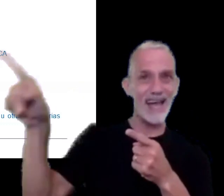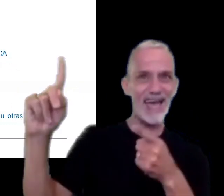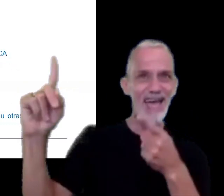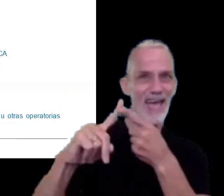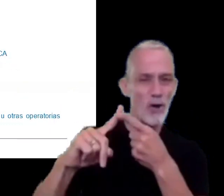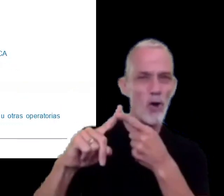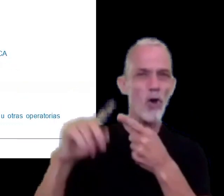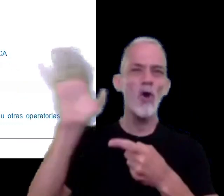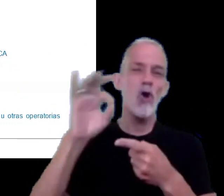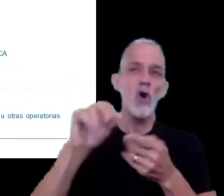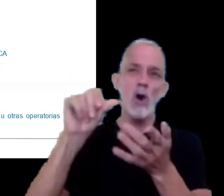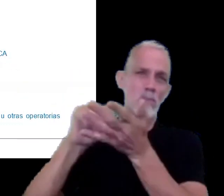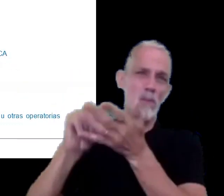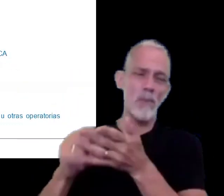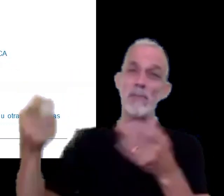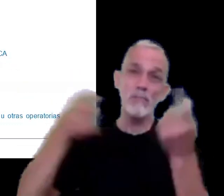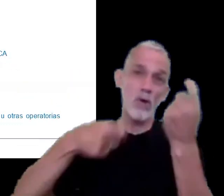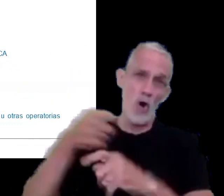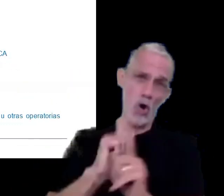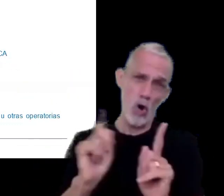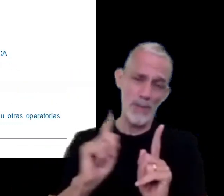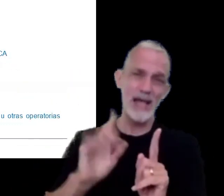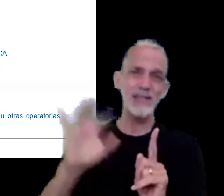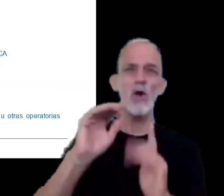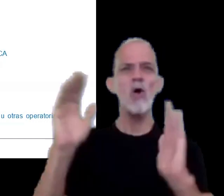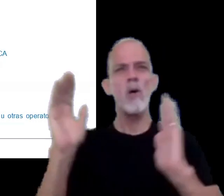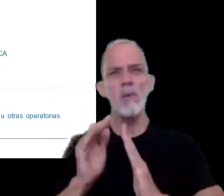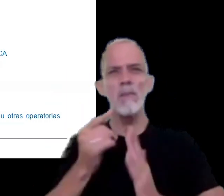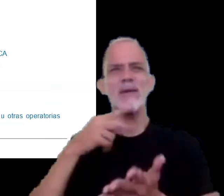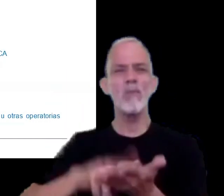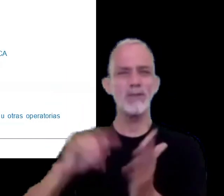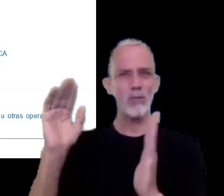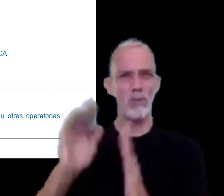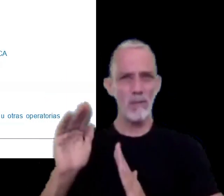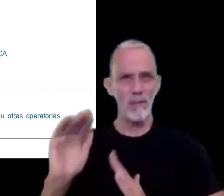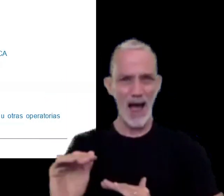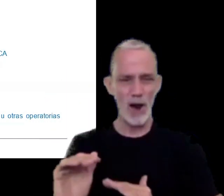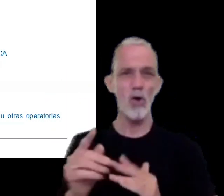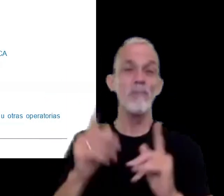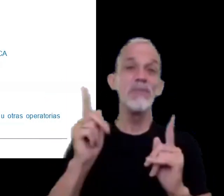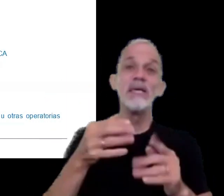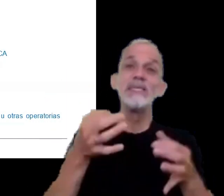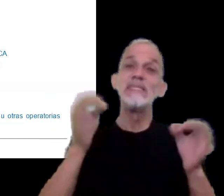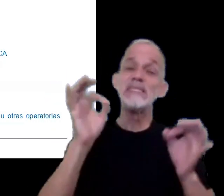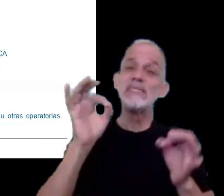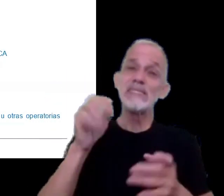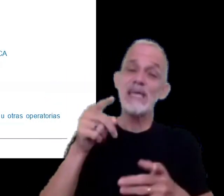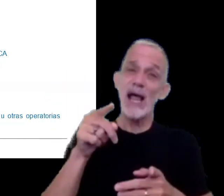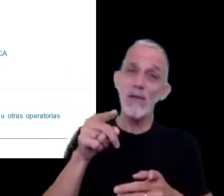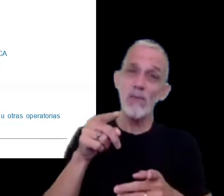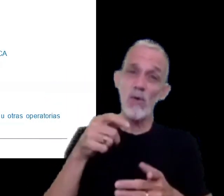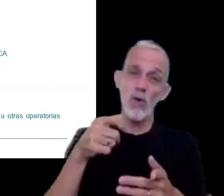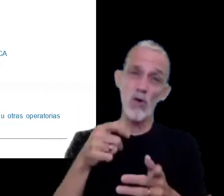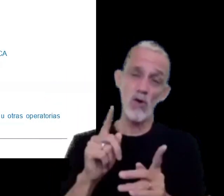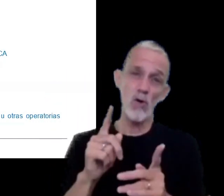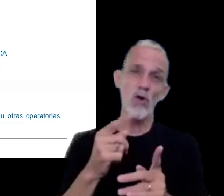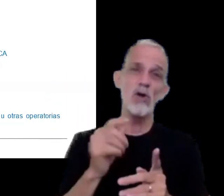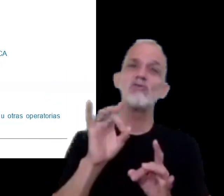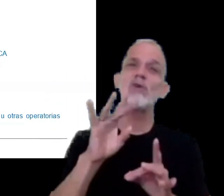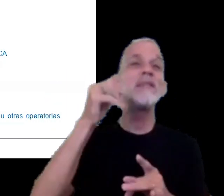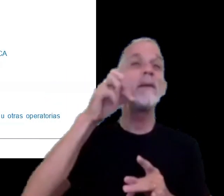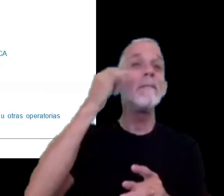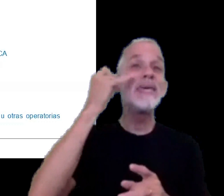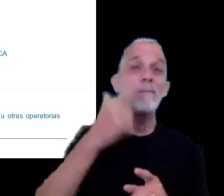jurisdicciones no cooperantes o de baja en la tributación y están exceptuadas de este régimen únicamente las pymes